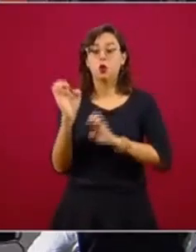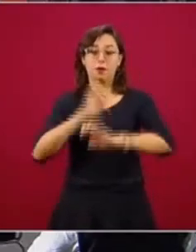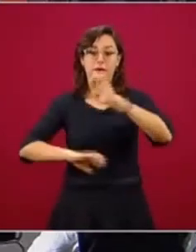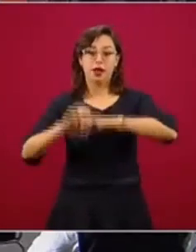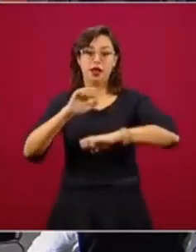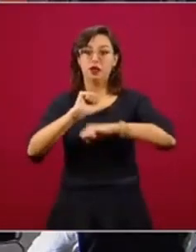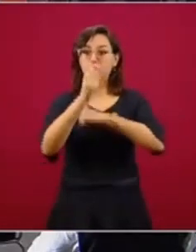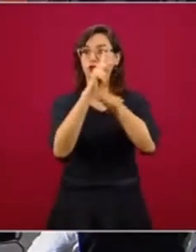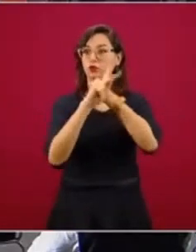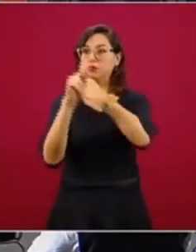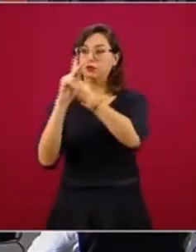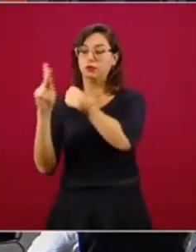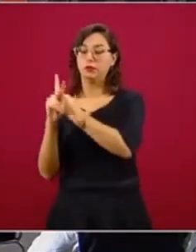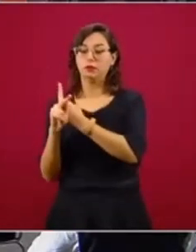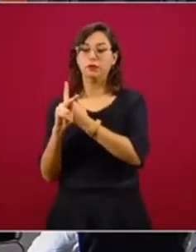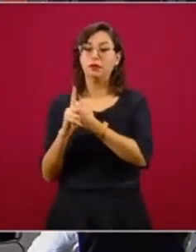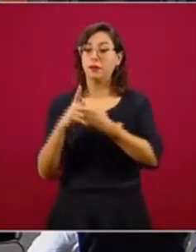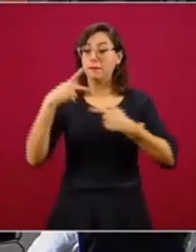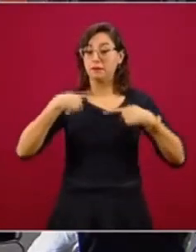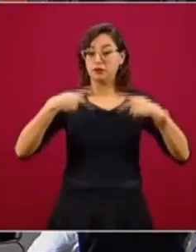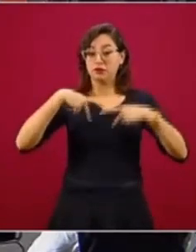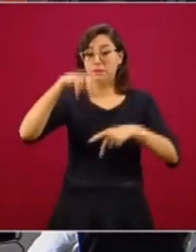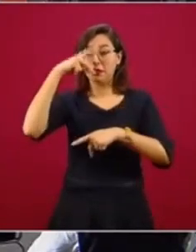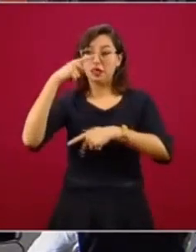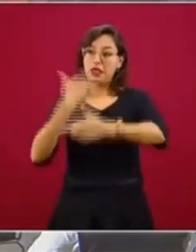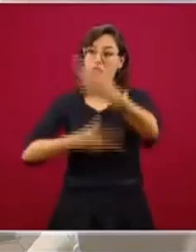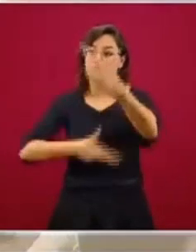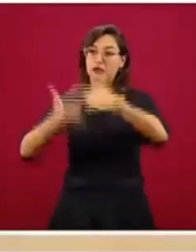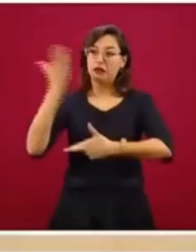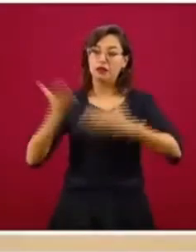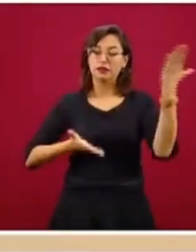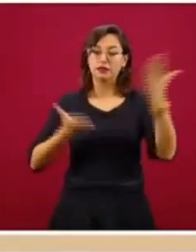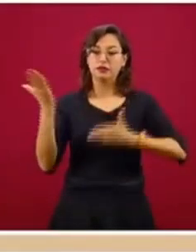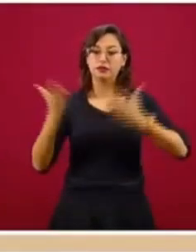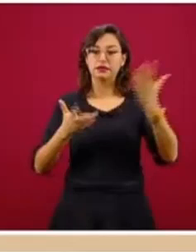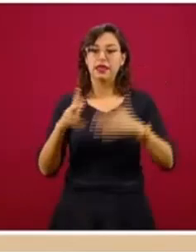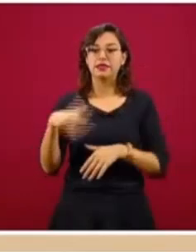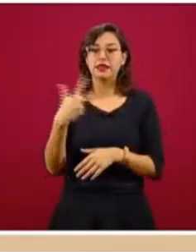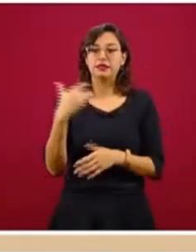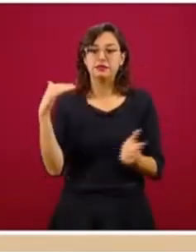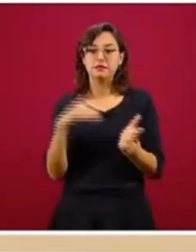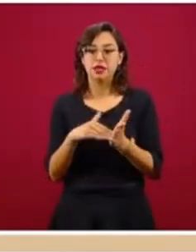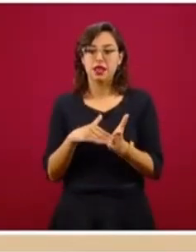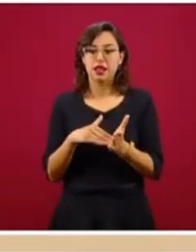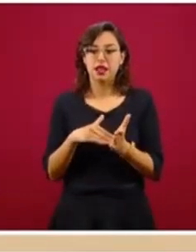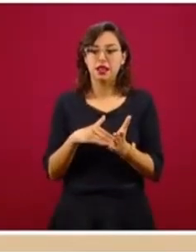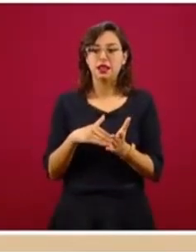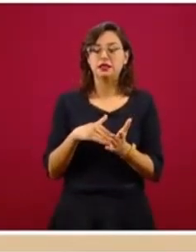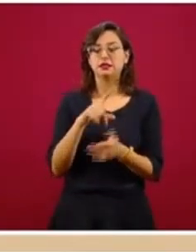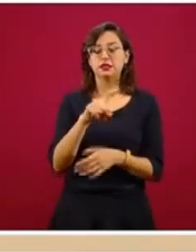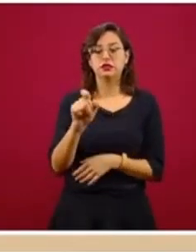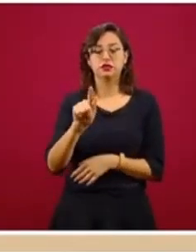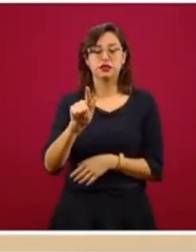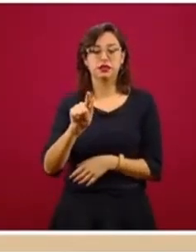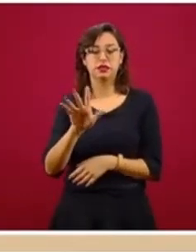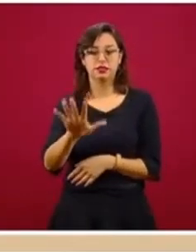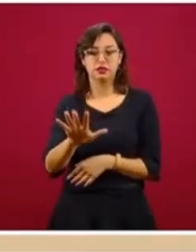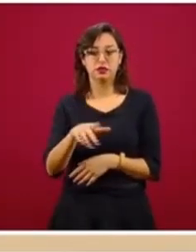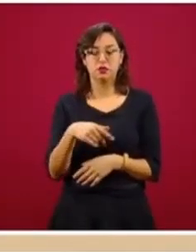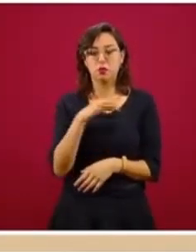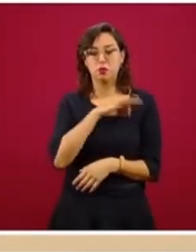se han repatriado 13 mil 175 mexicanas y mexicanos. Aquí algunas imágenes